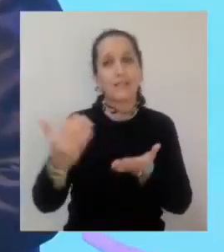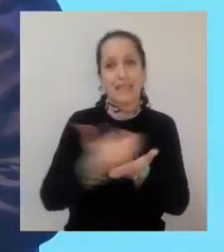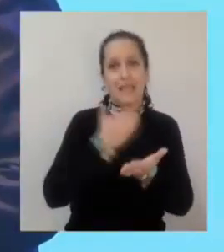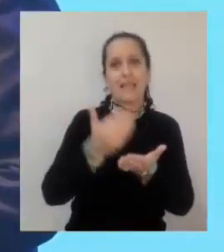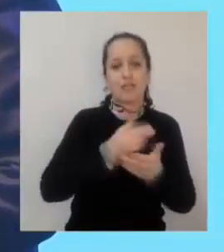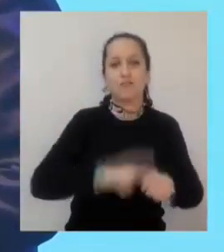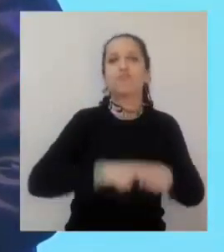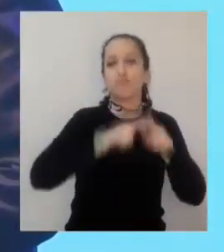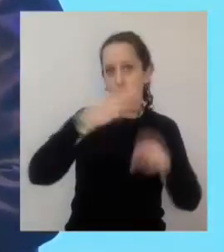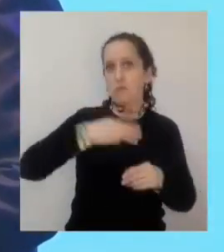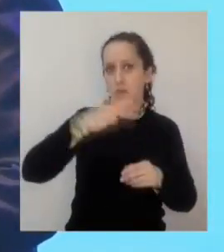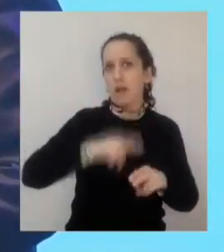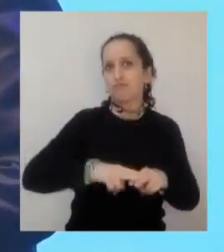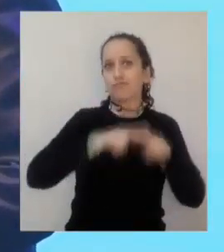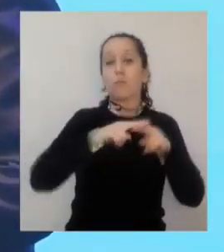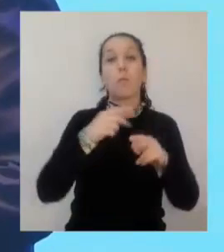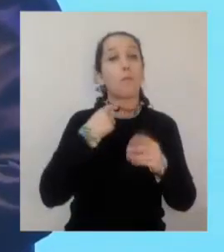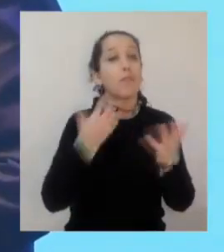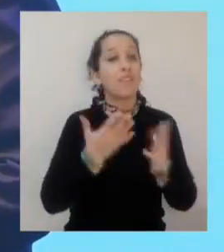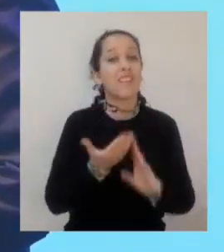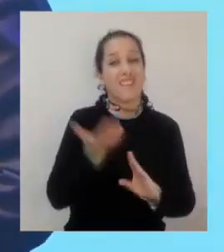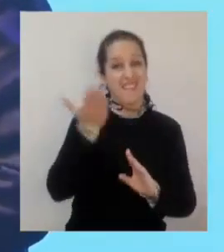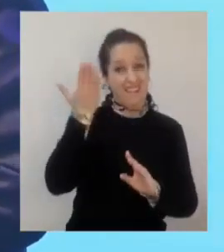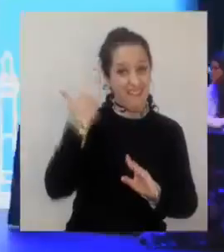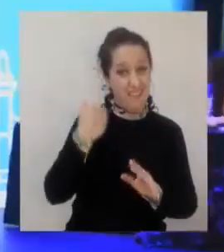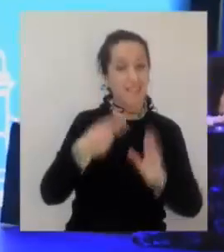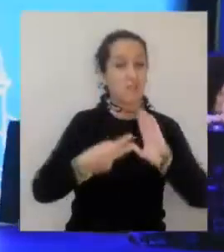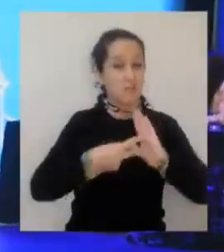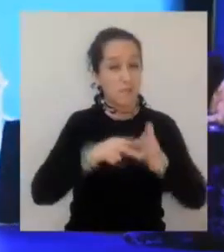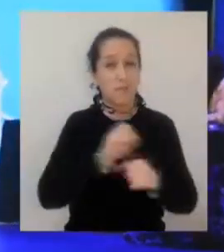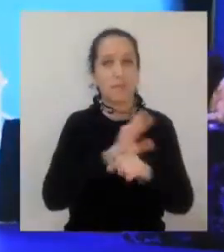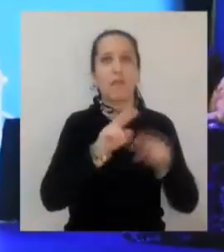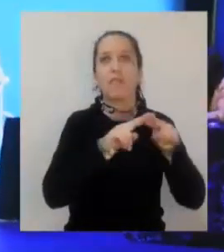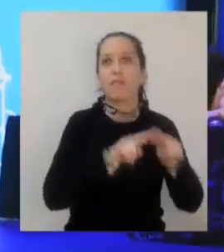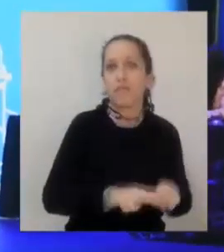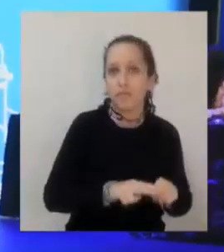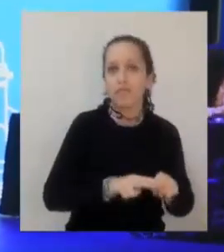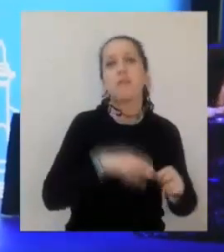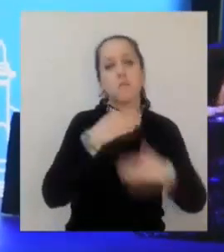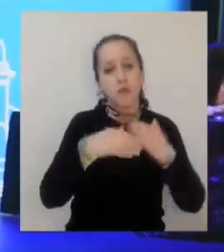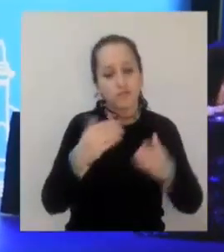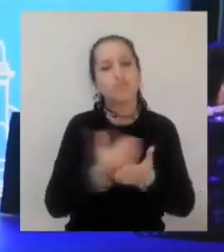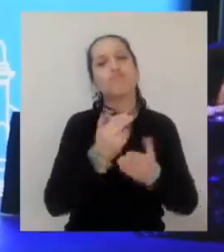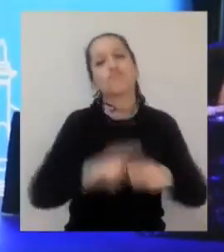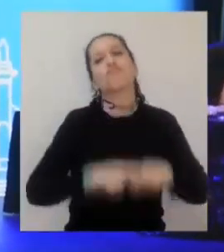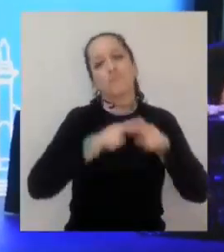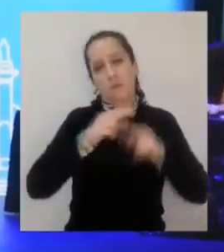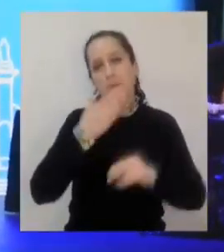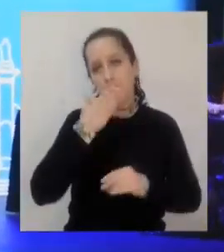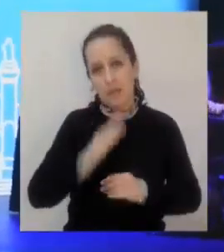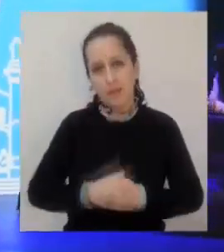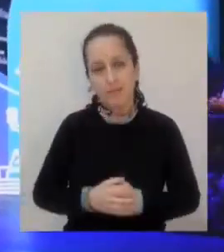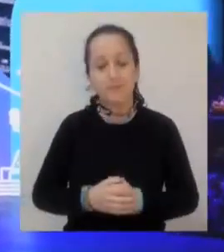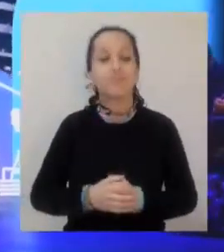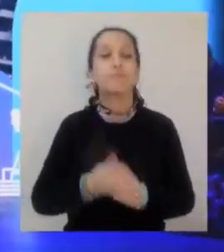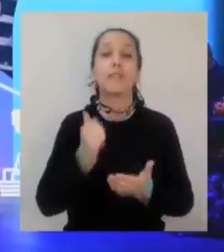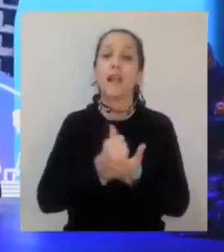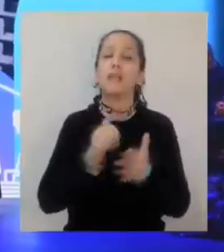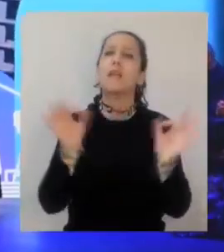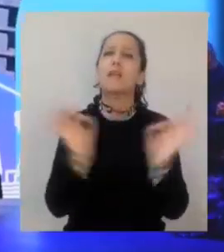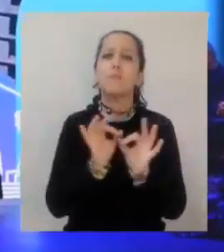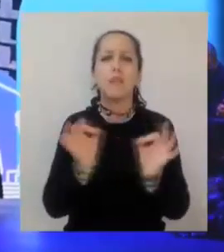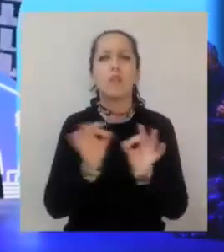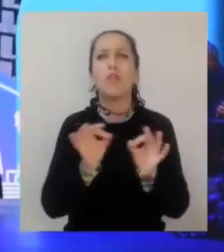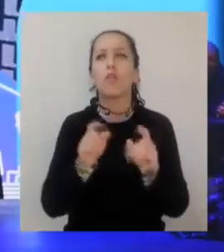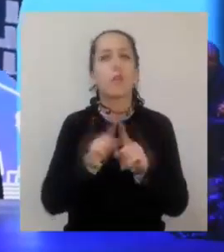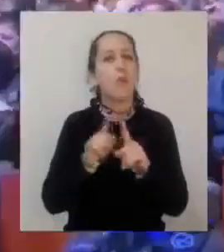presupuesto municipal, tras una importante afectación producto de la pandemia. Sin embargo, la autoridad comunal explicó que se mantuvo